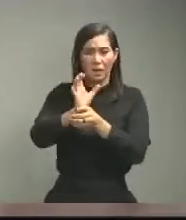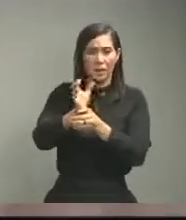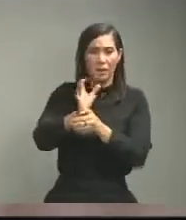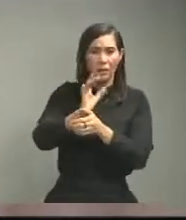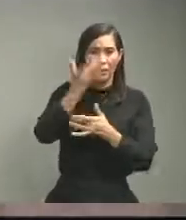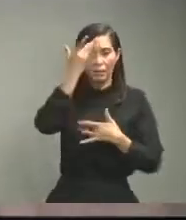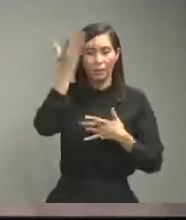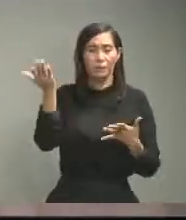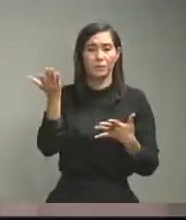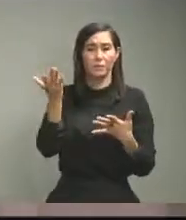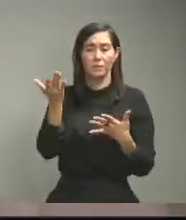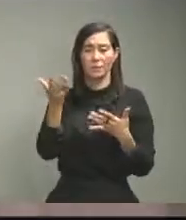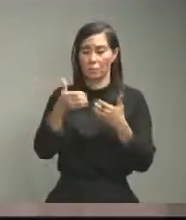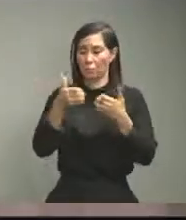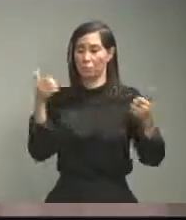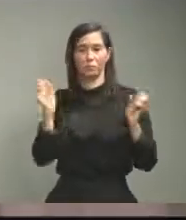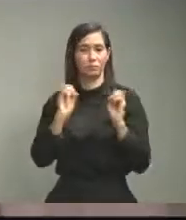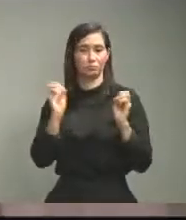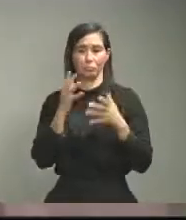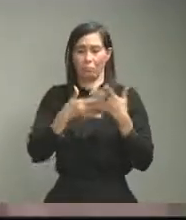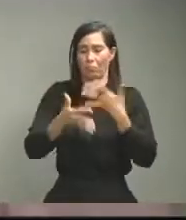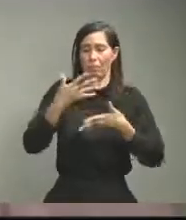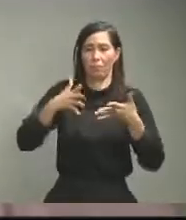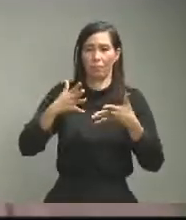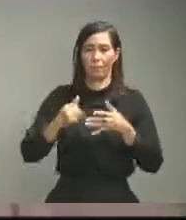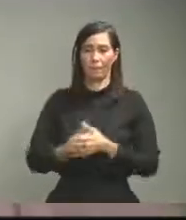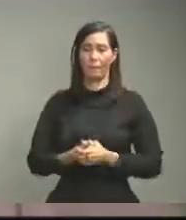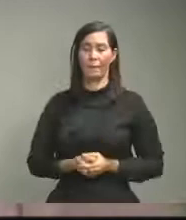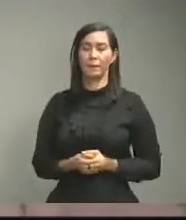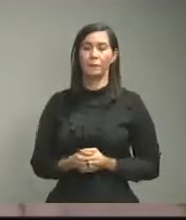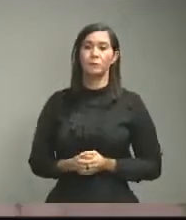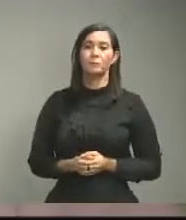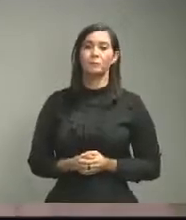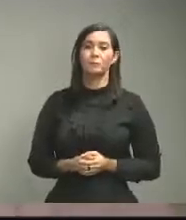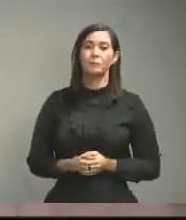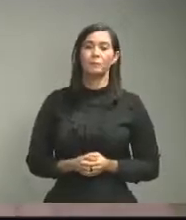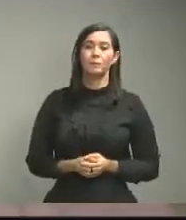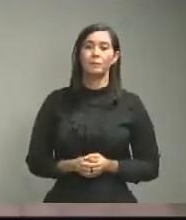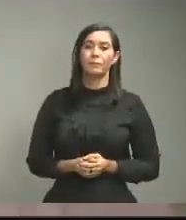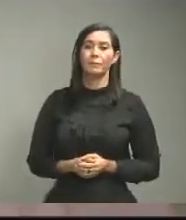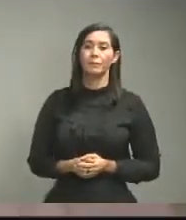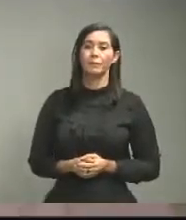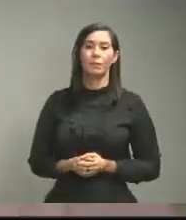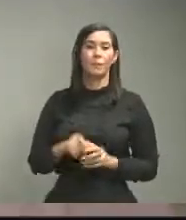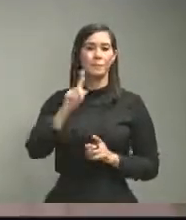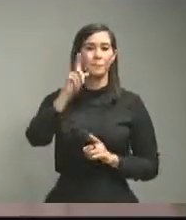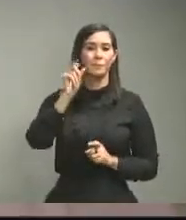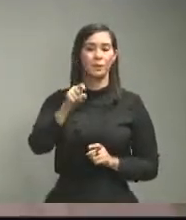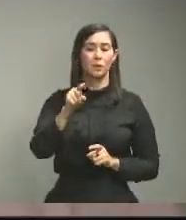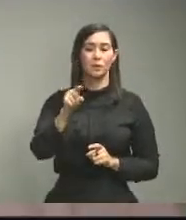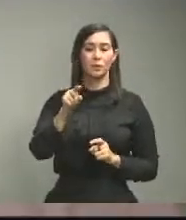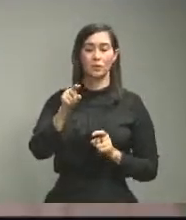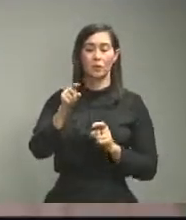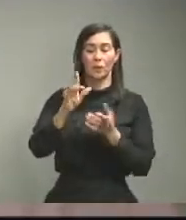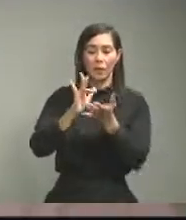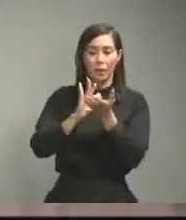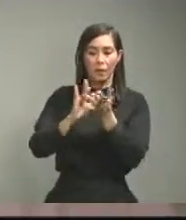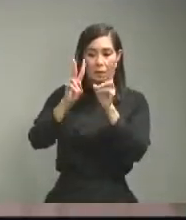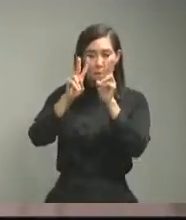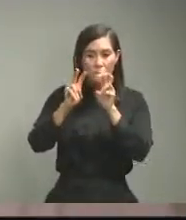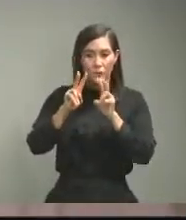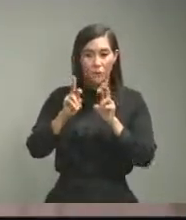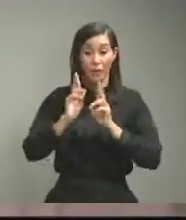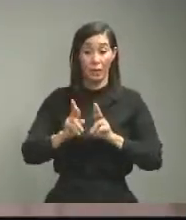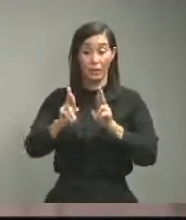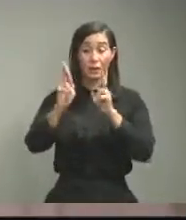relaja el distanciamiento social la prueba rápida no está liberada ni en los hospitales